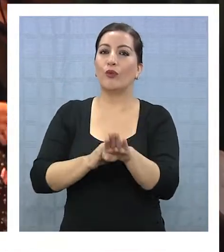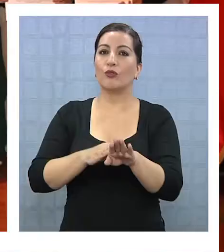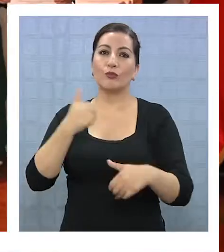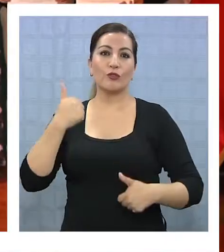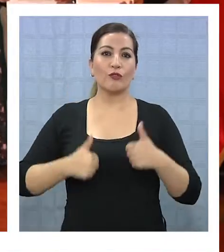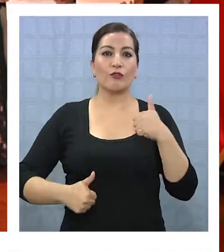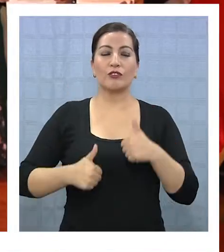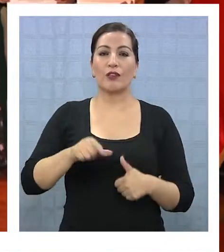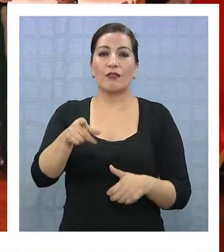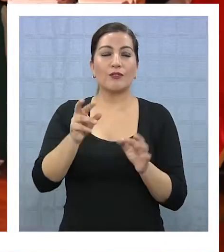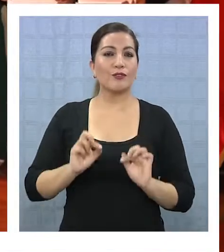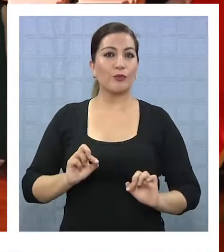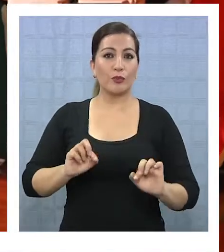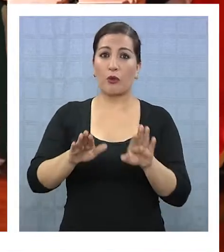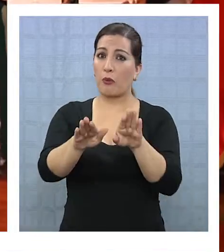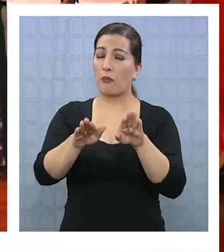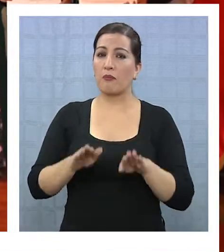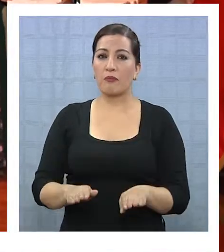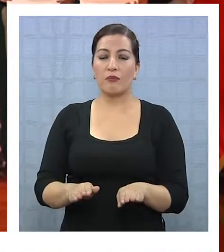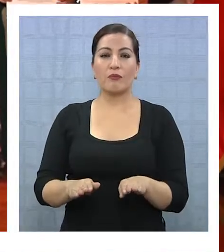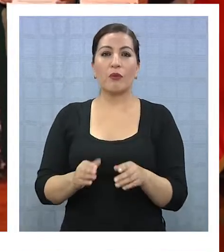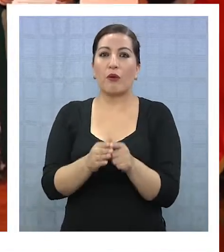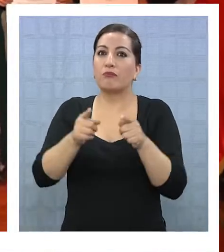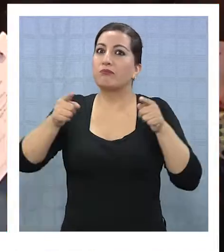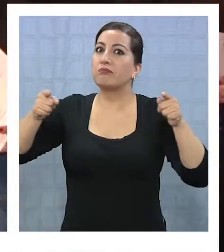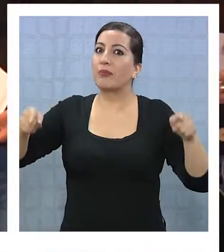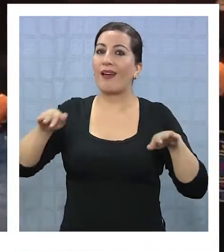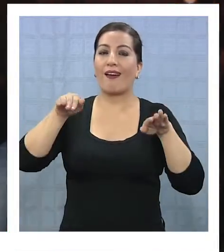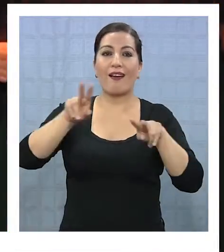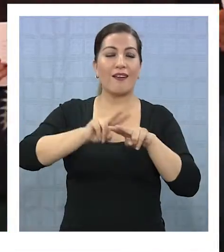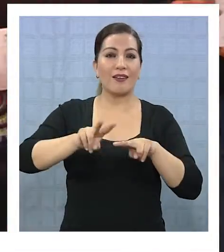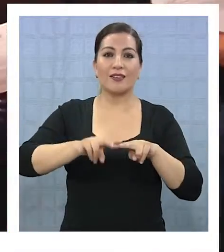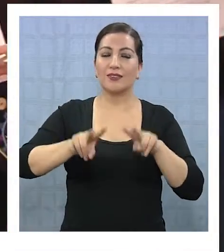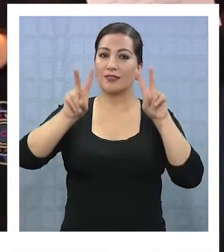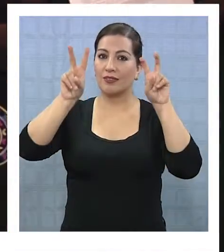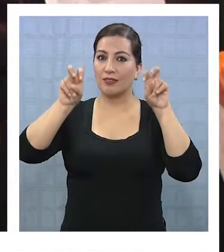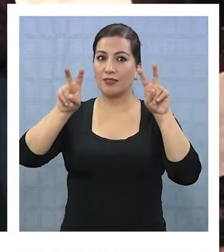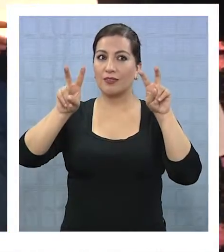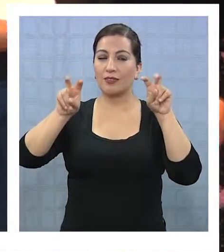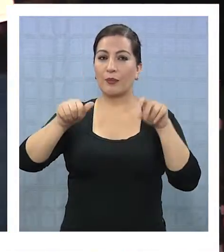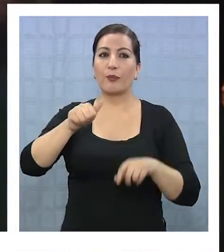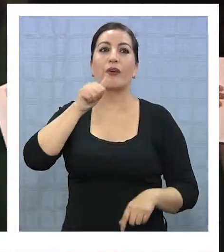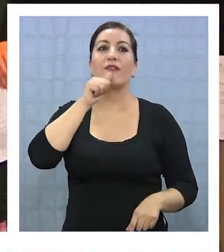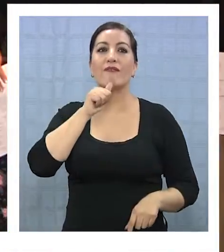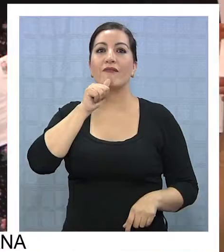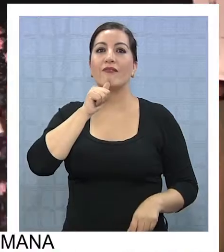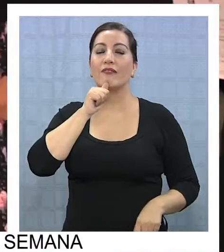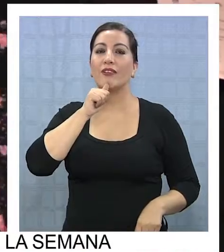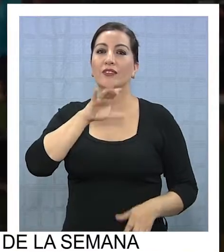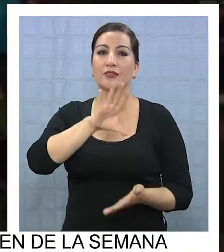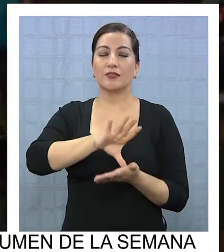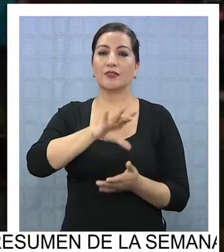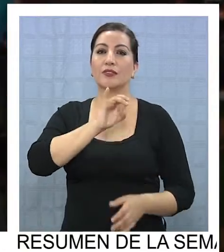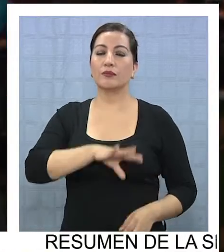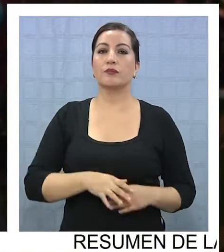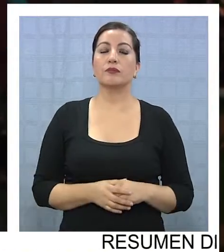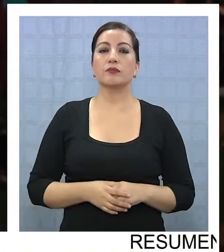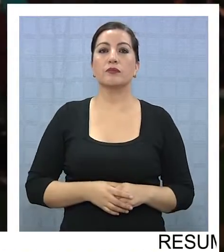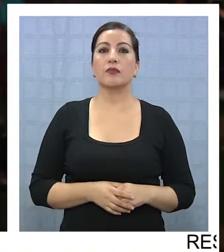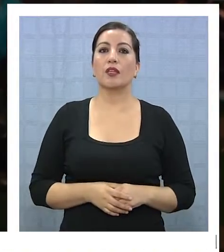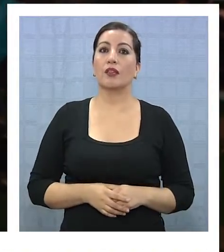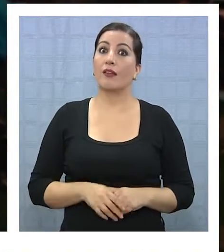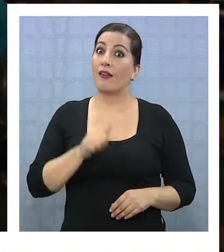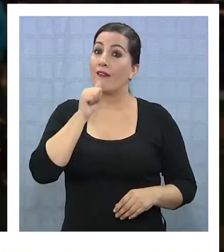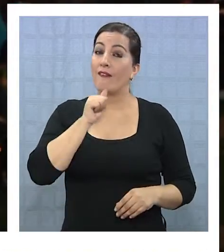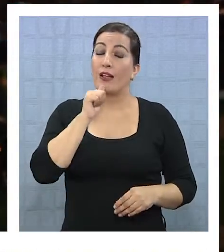significó esta instancia, así como la gran brecha que, en estas materias, aún existen en el país. Obviamente estamos al